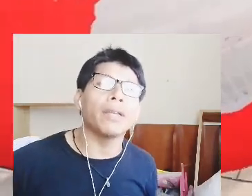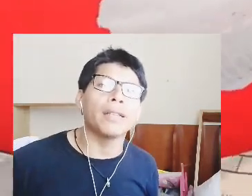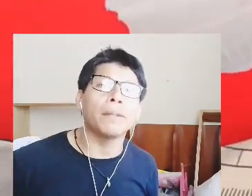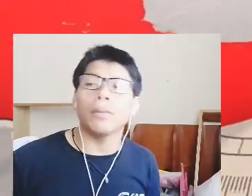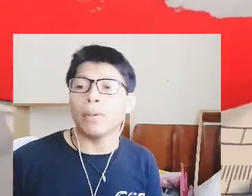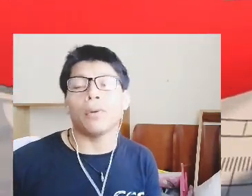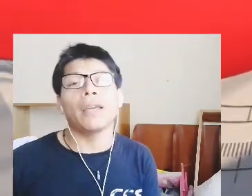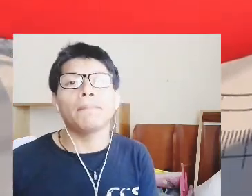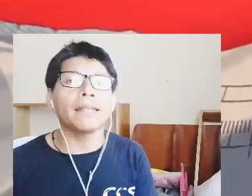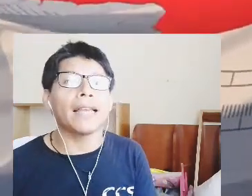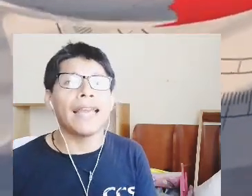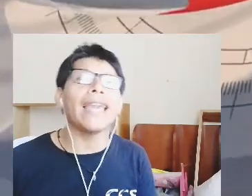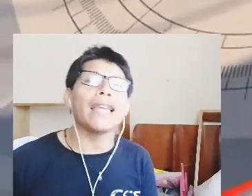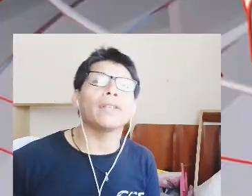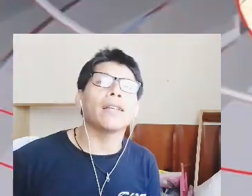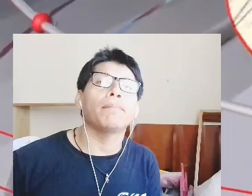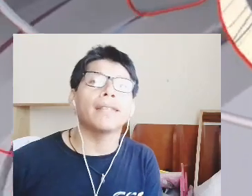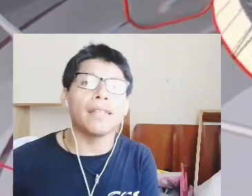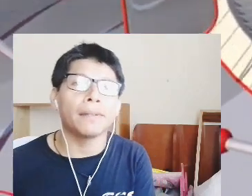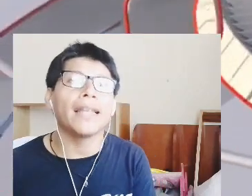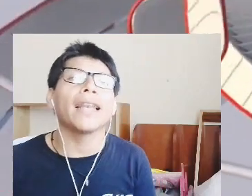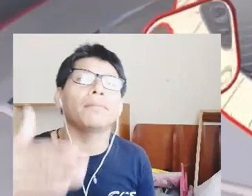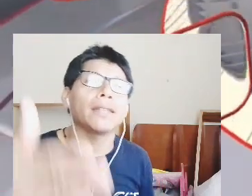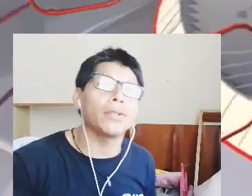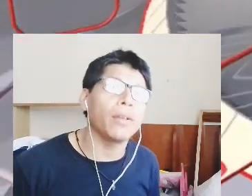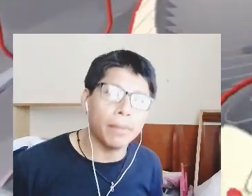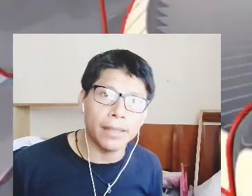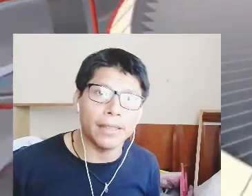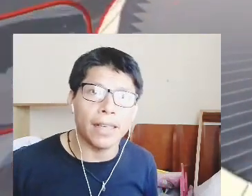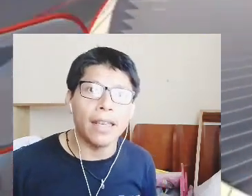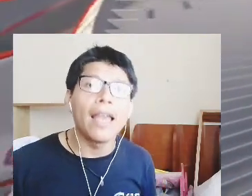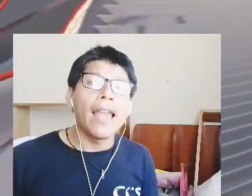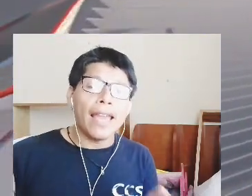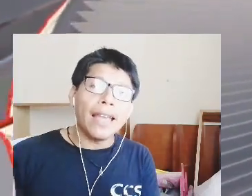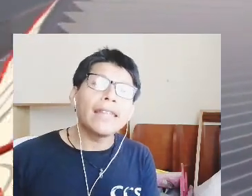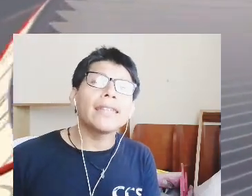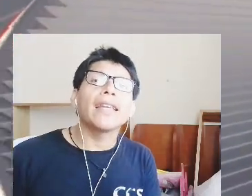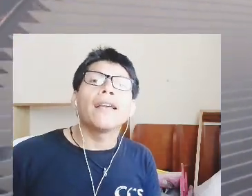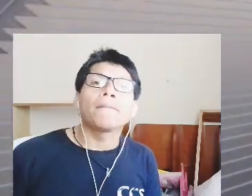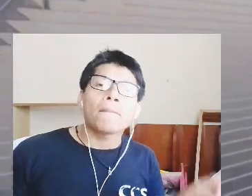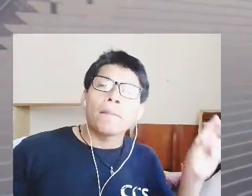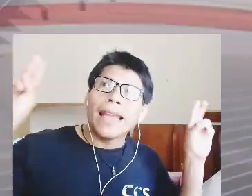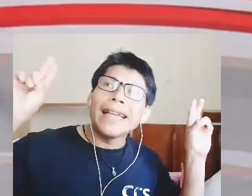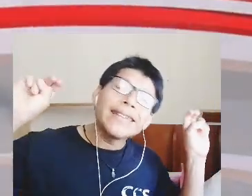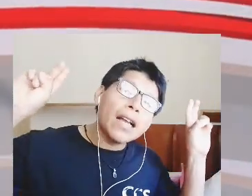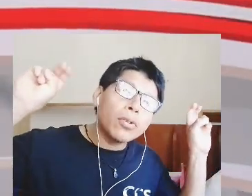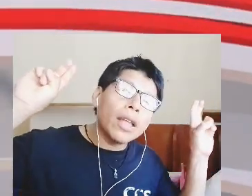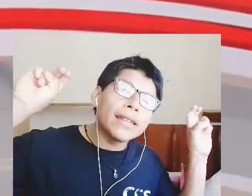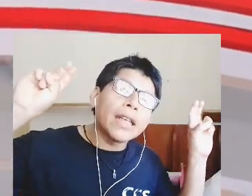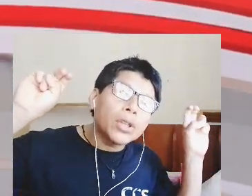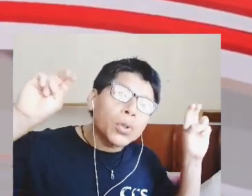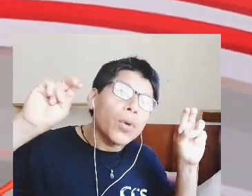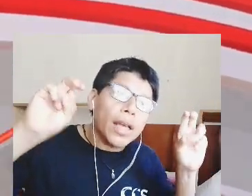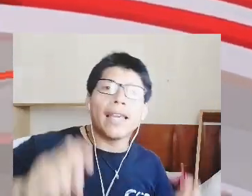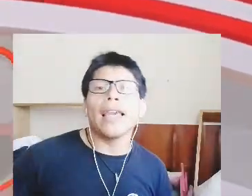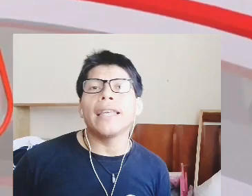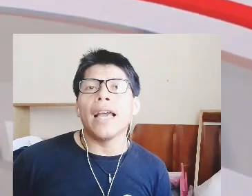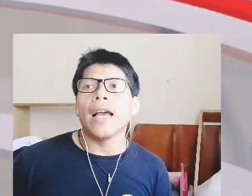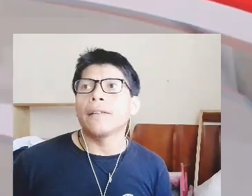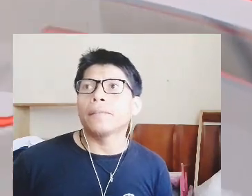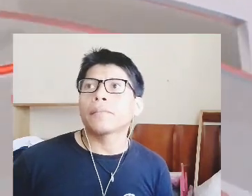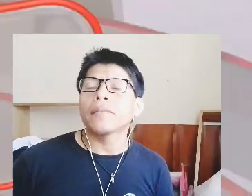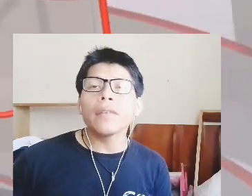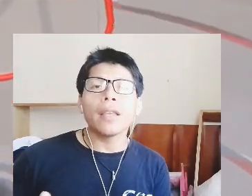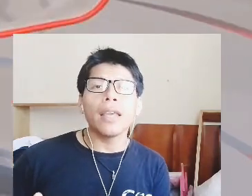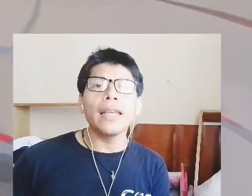pero tú dame respeto pero que pasa ella no es capaz de respetar la investidura presidencial este este acto de censura que